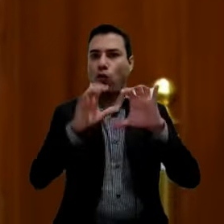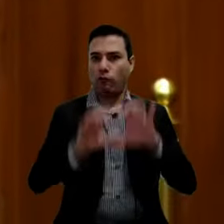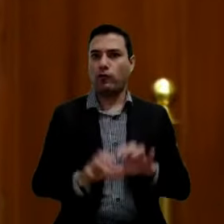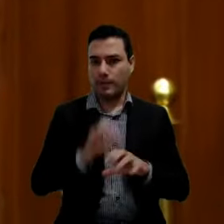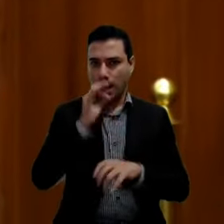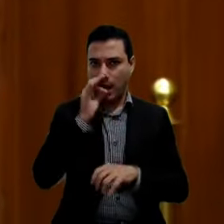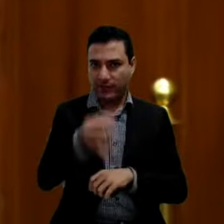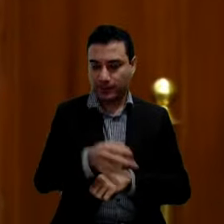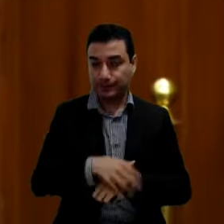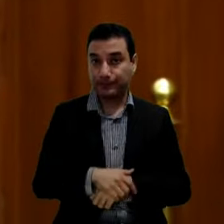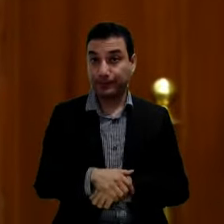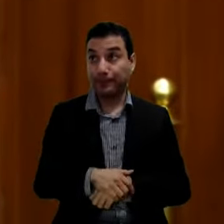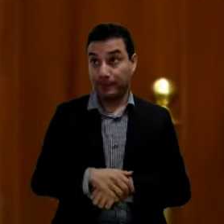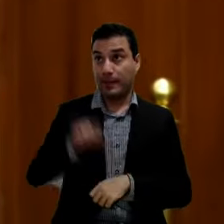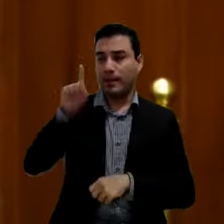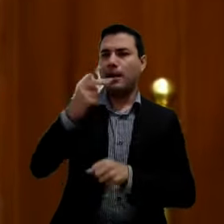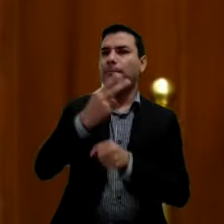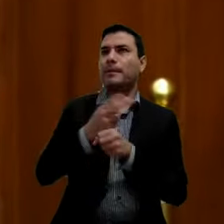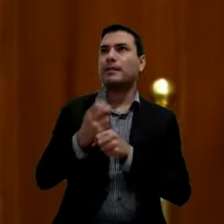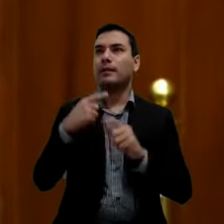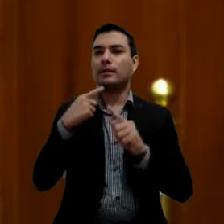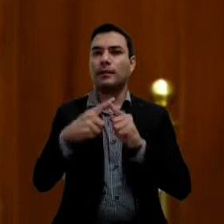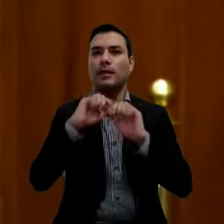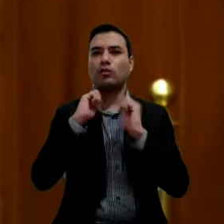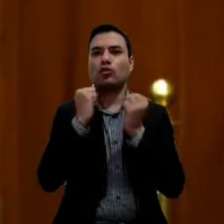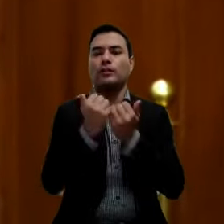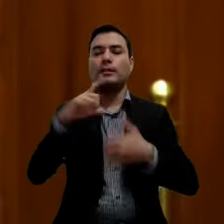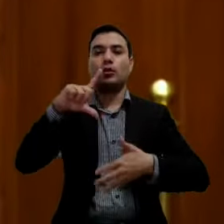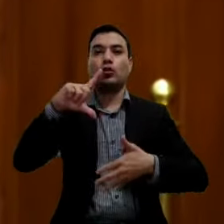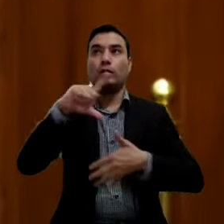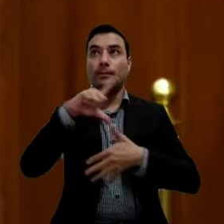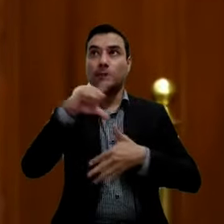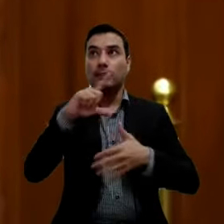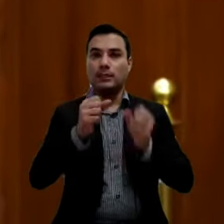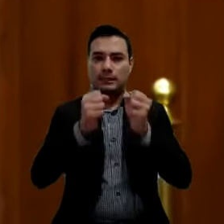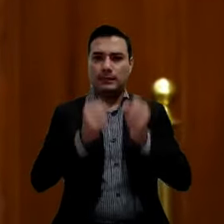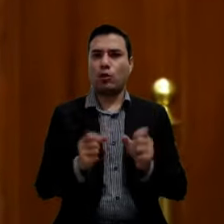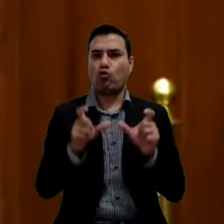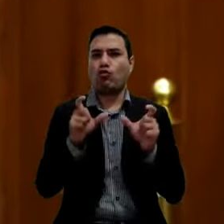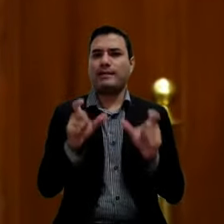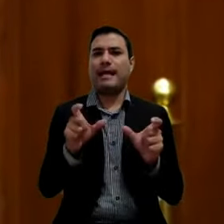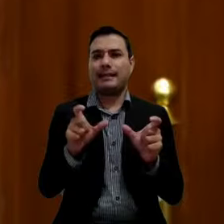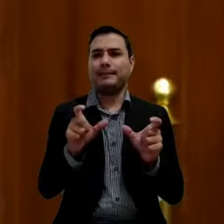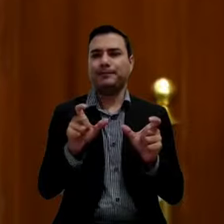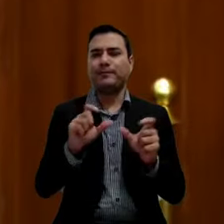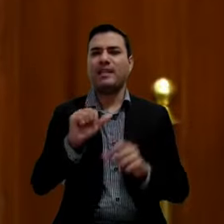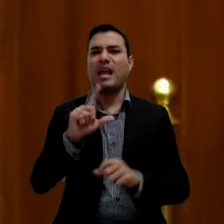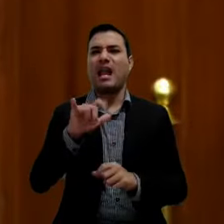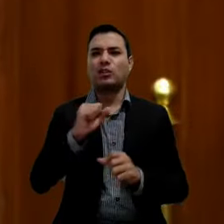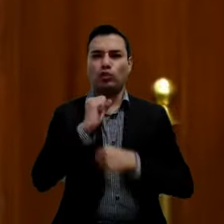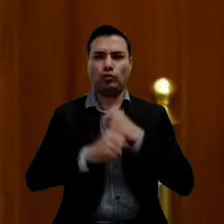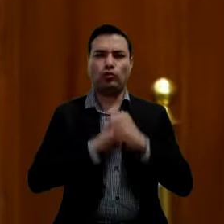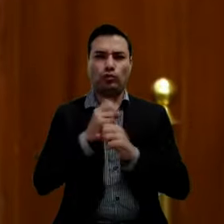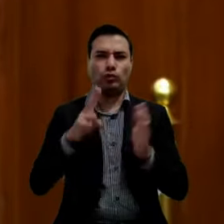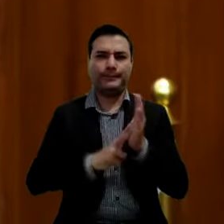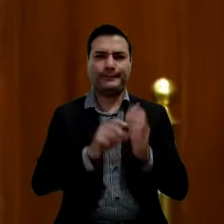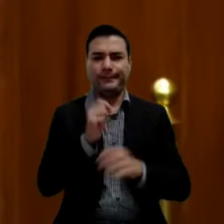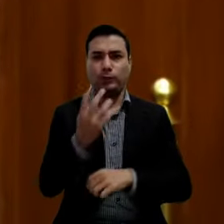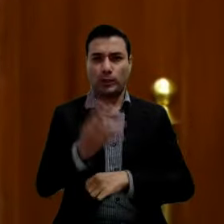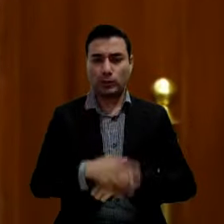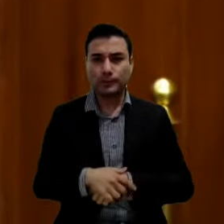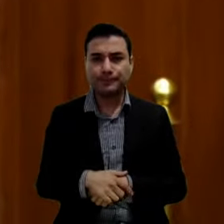Llevado de la invitación por parte de la Asociación Latinoamericana de Seguridad, ALAS 2024, en donde se encuentran